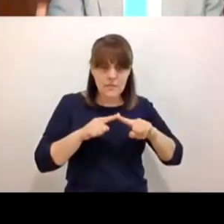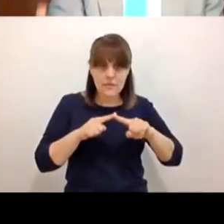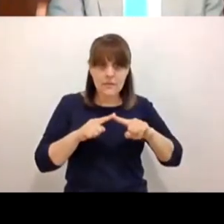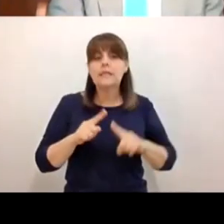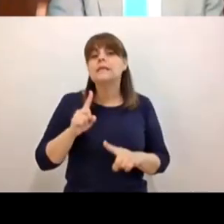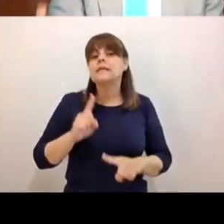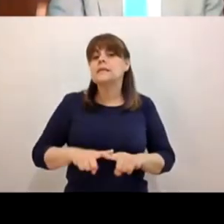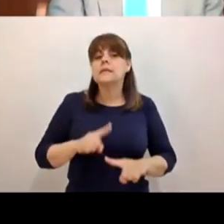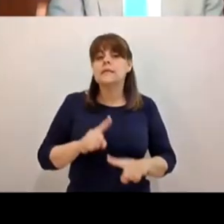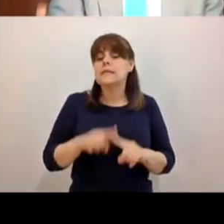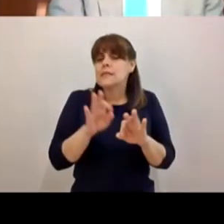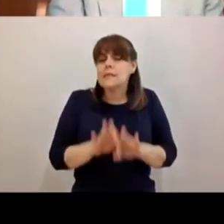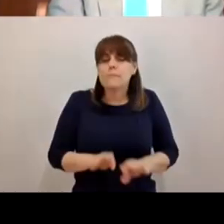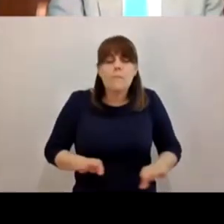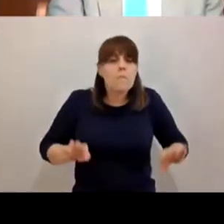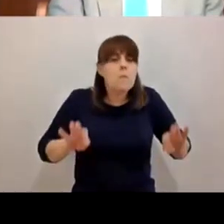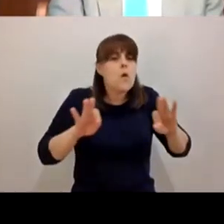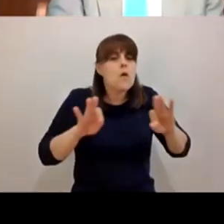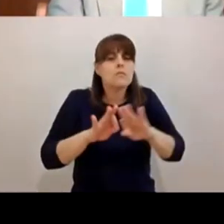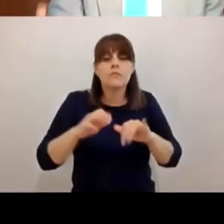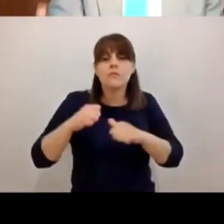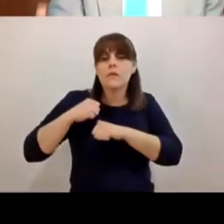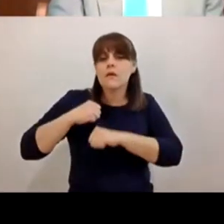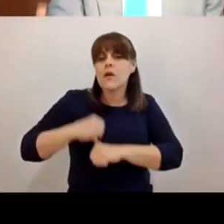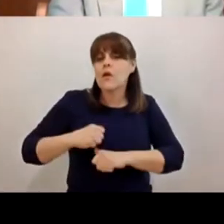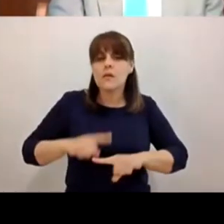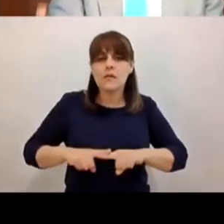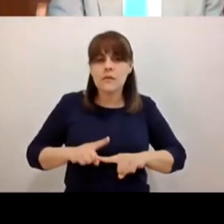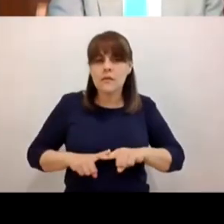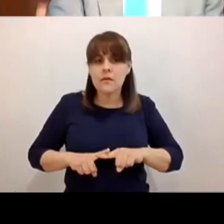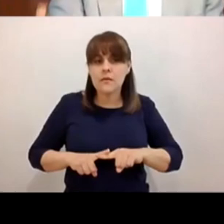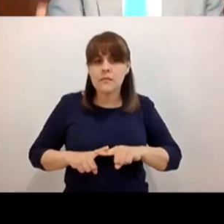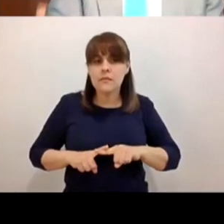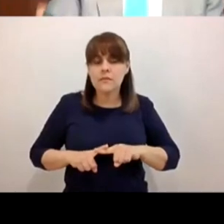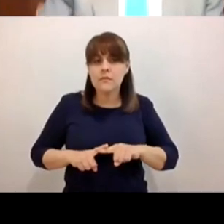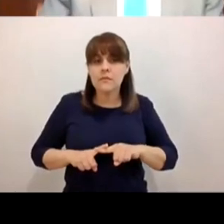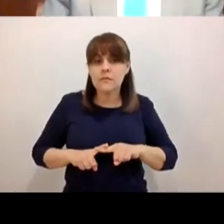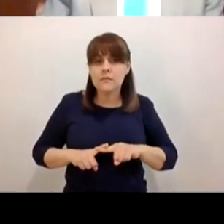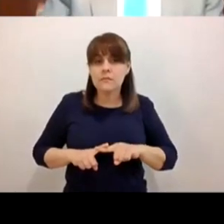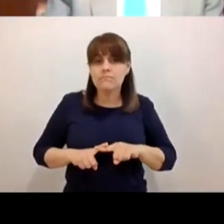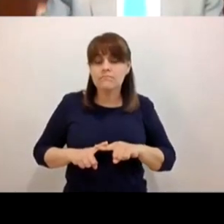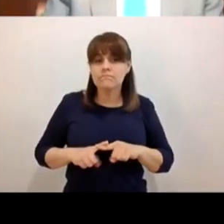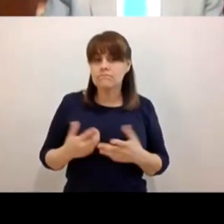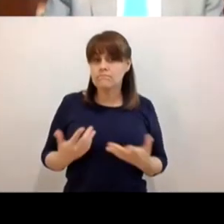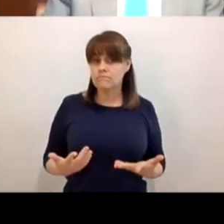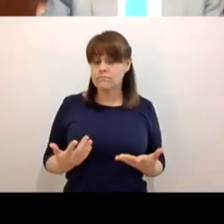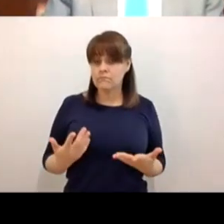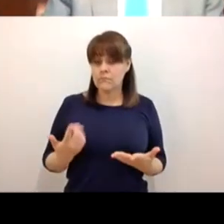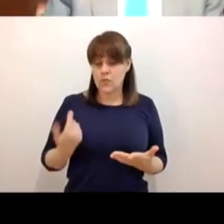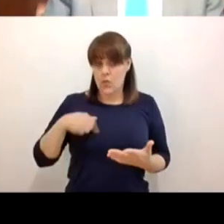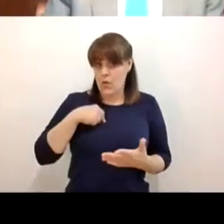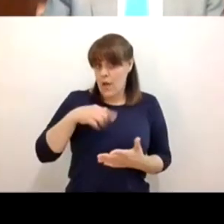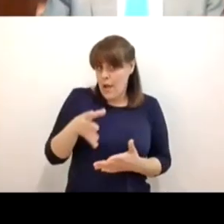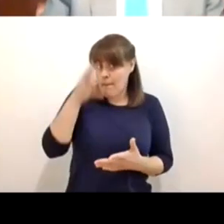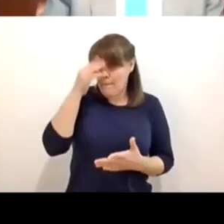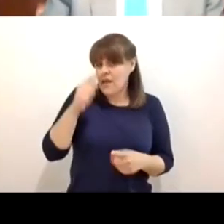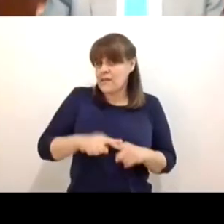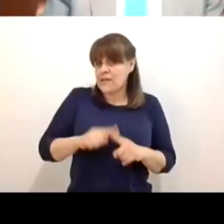actor fundamental en esas opciones nosotros en este proceso hemos aprendido que tienes que empoderar al